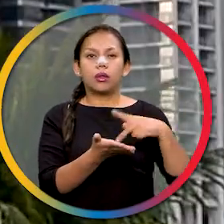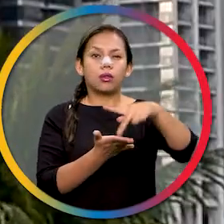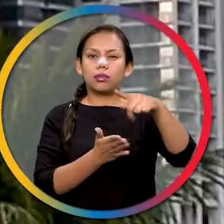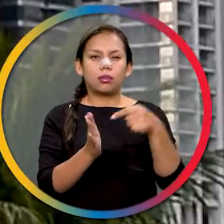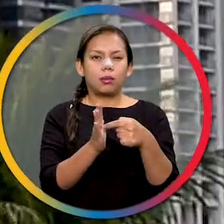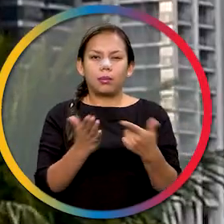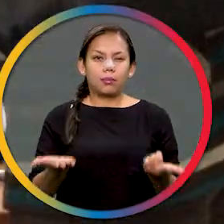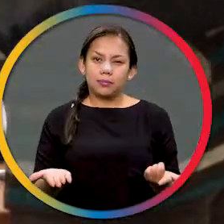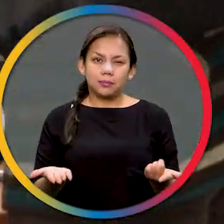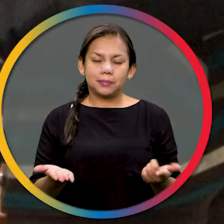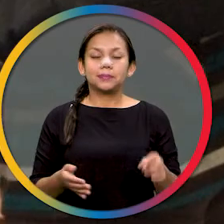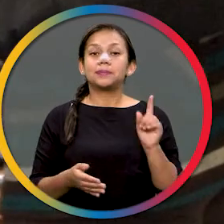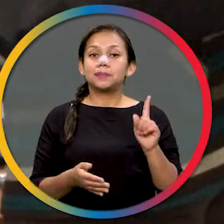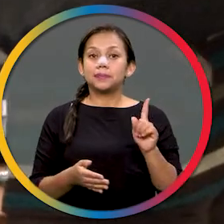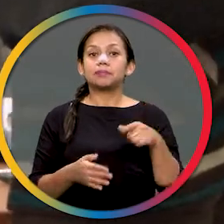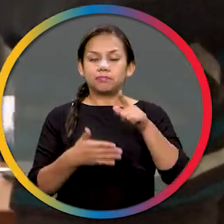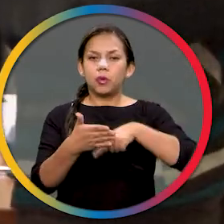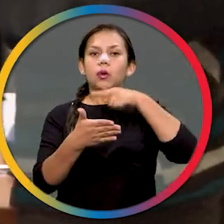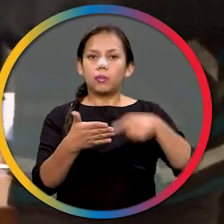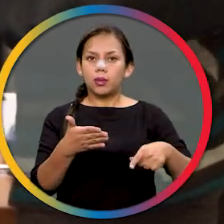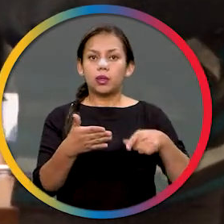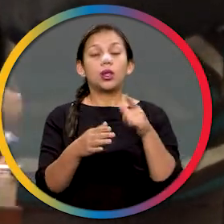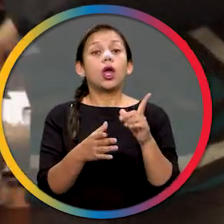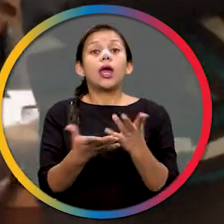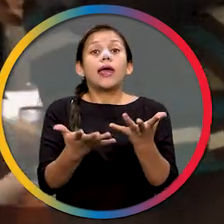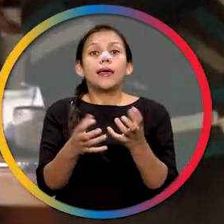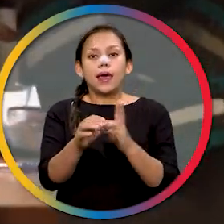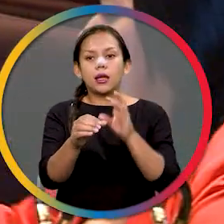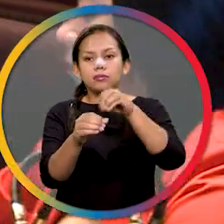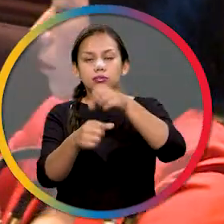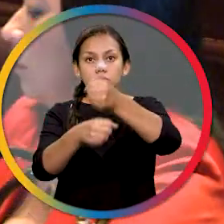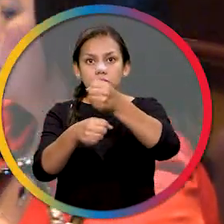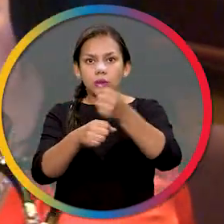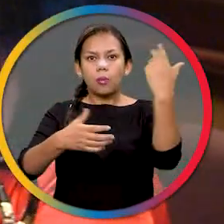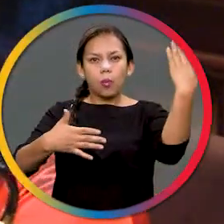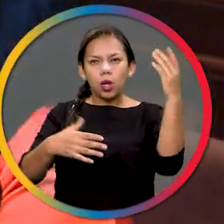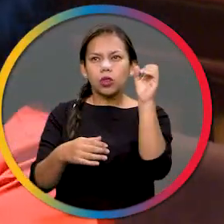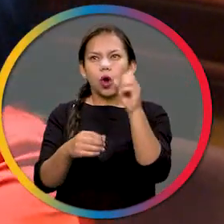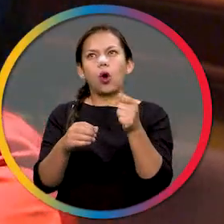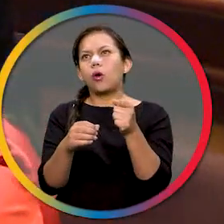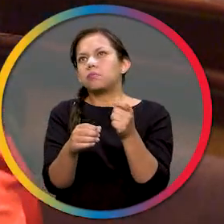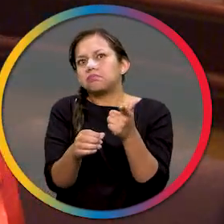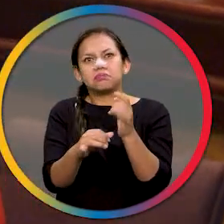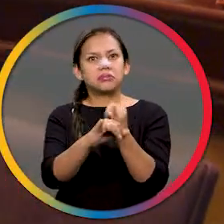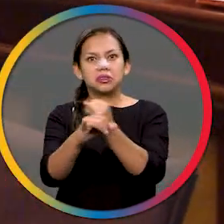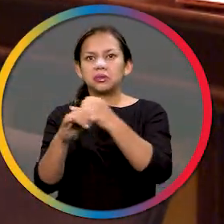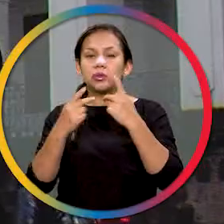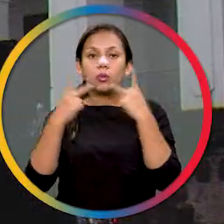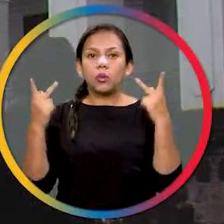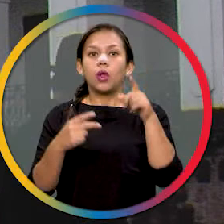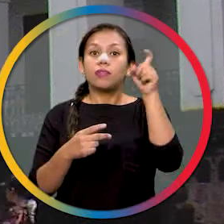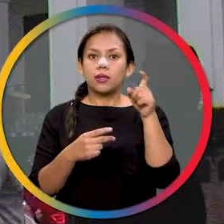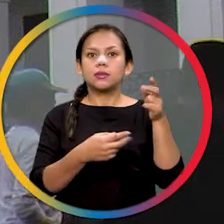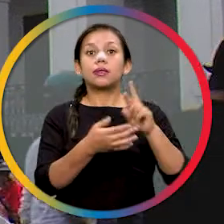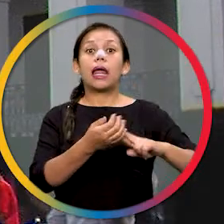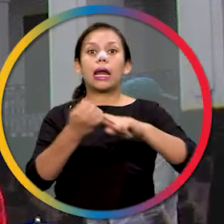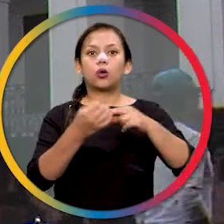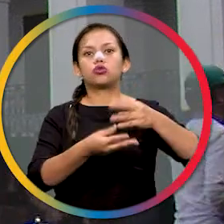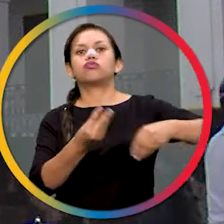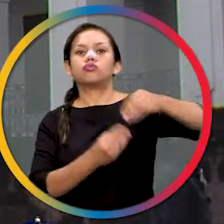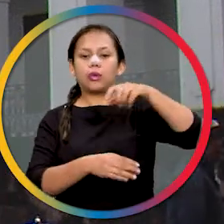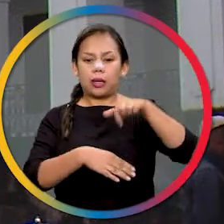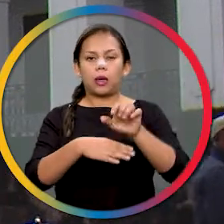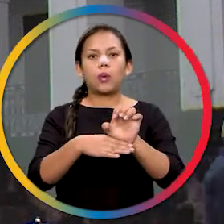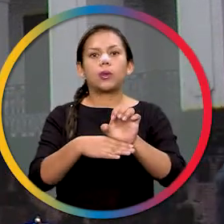paraísos fiscales. Si quieren ingresar en una institución pública o intervenir en la actividad política, deberán traer los recursos al